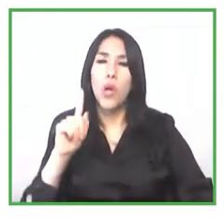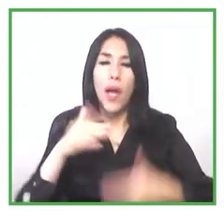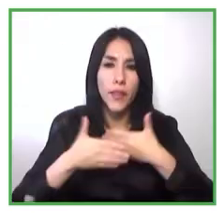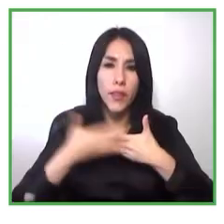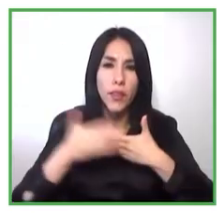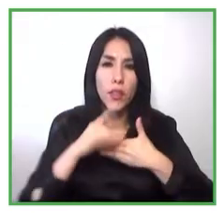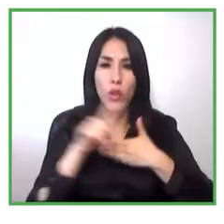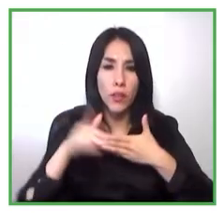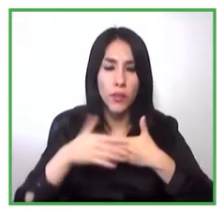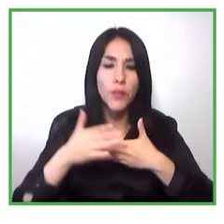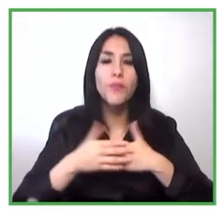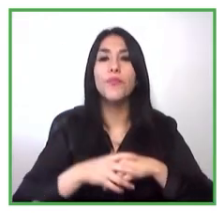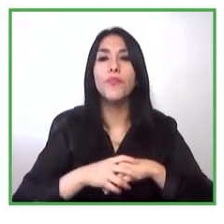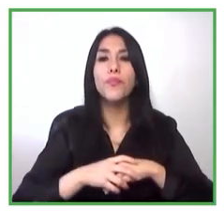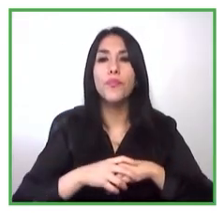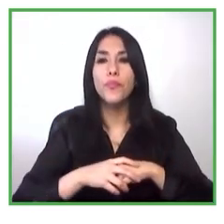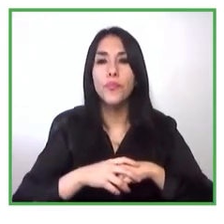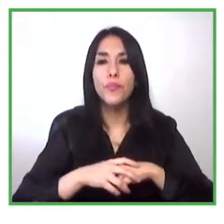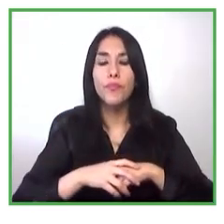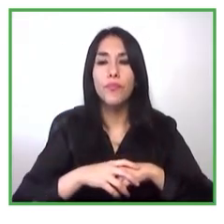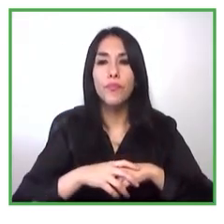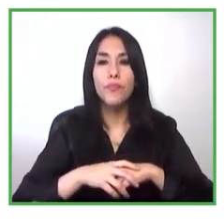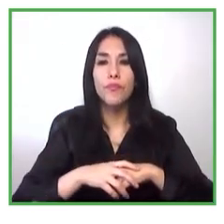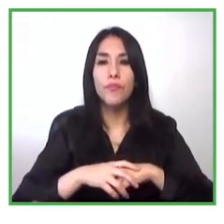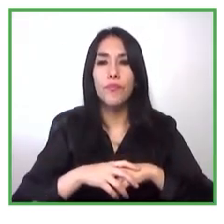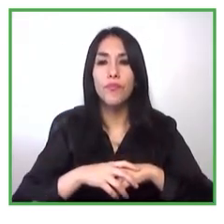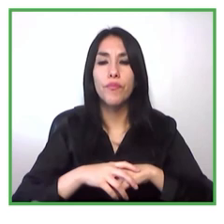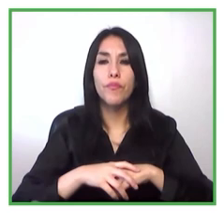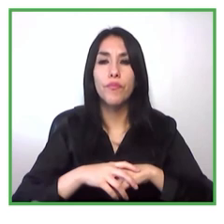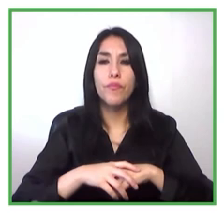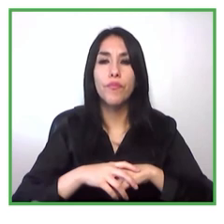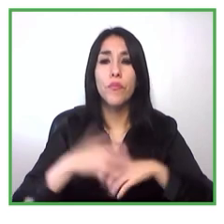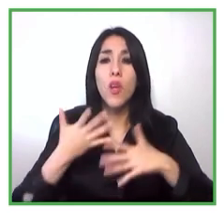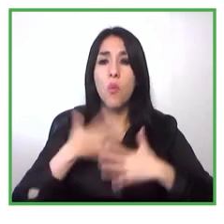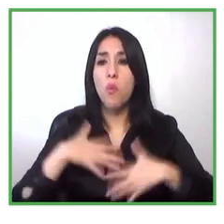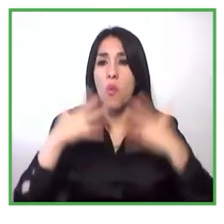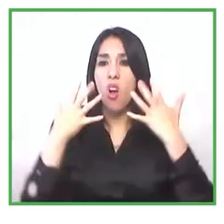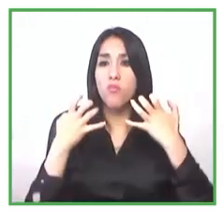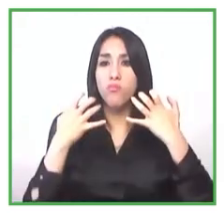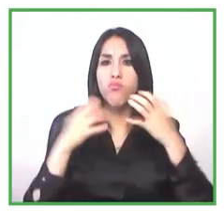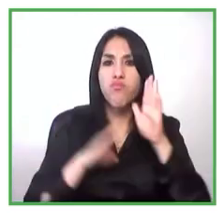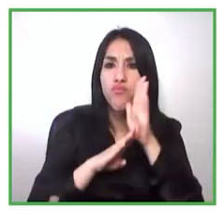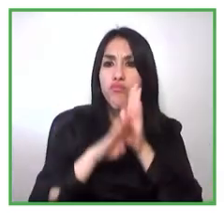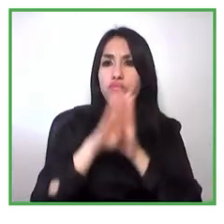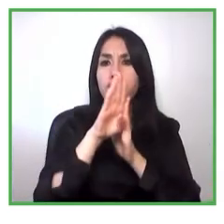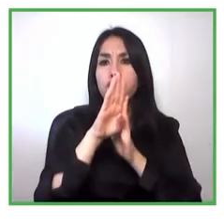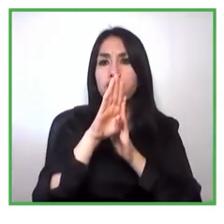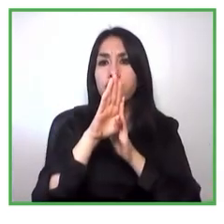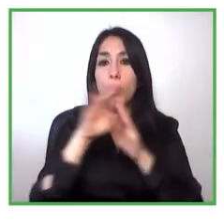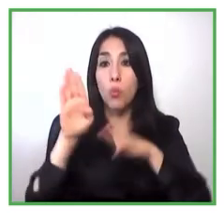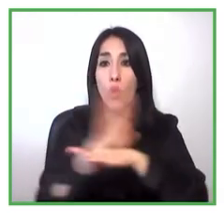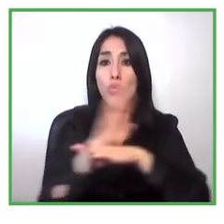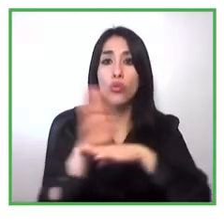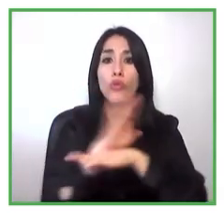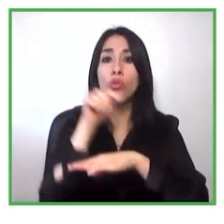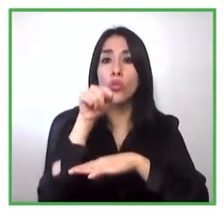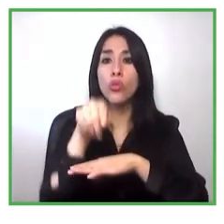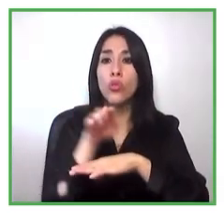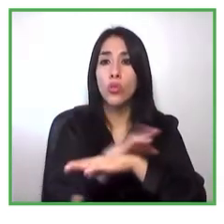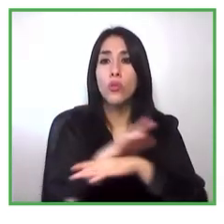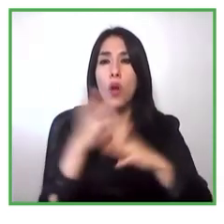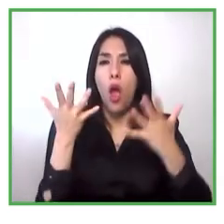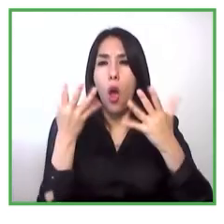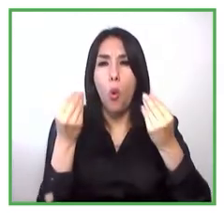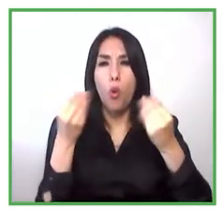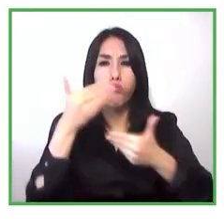y quieren ayudar a crear empleos para otras personas cómo abordar esa problemática haciendo uso de la